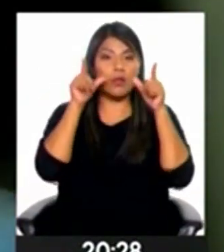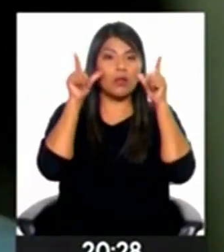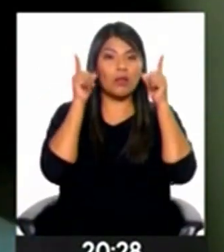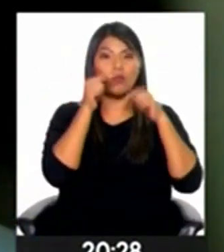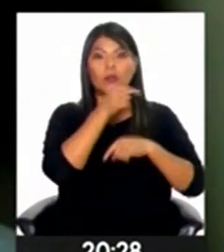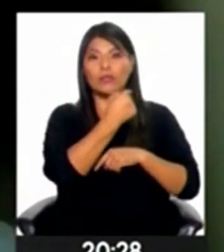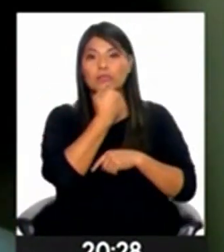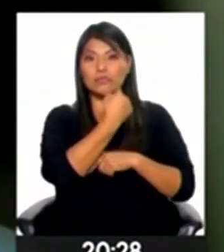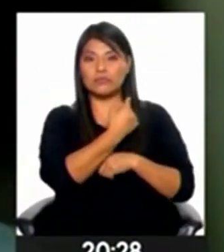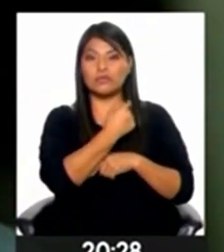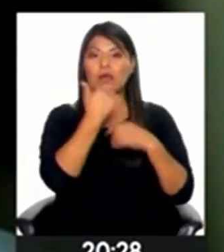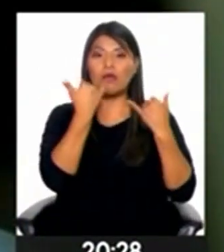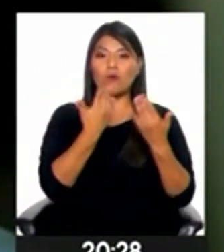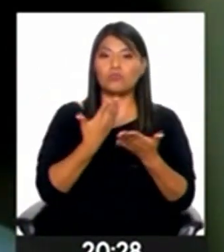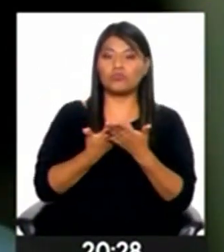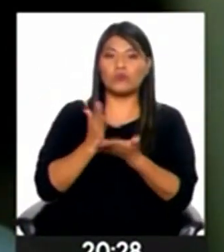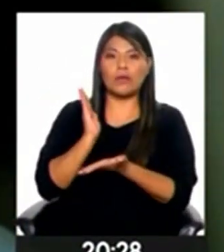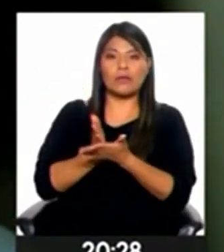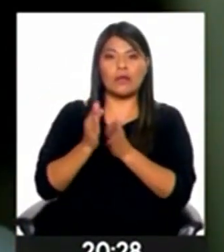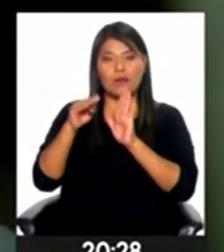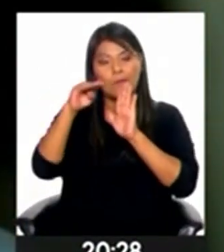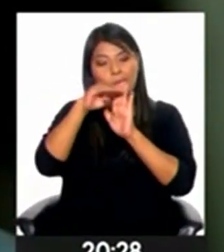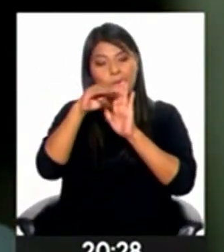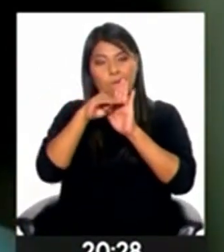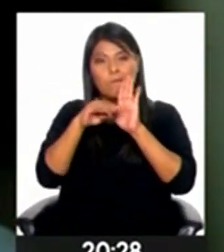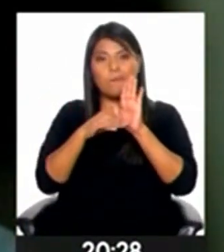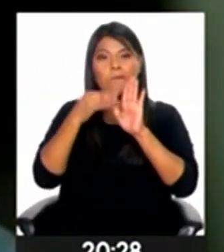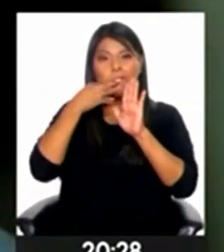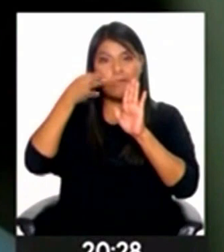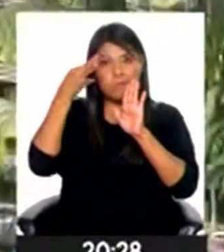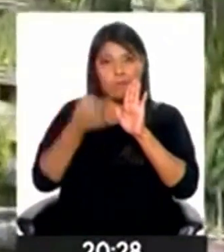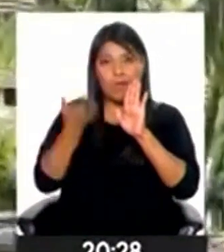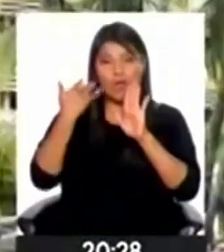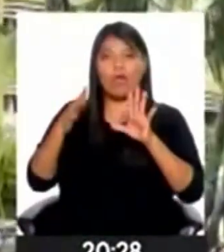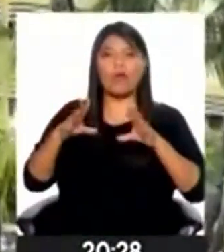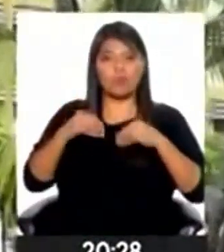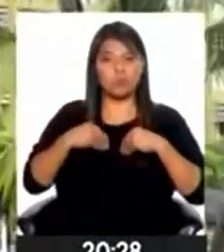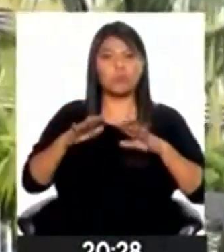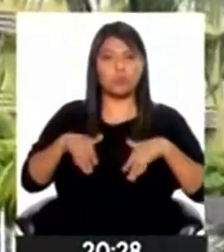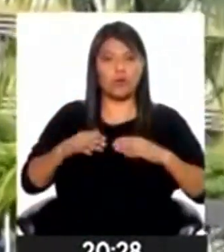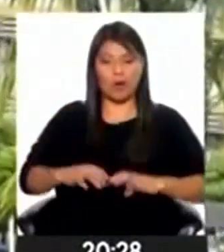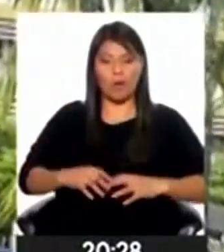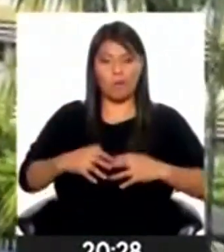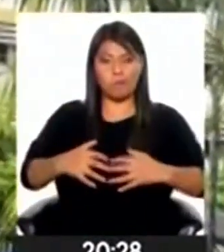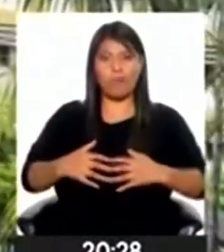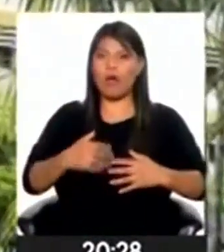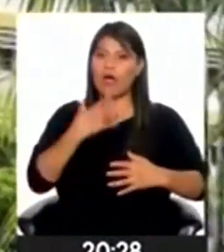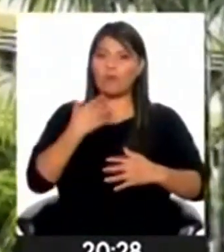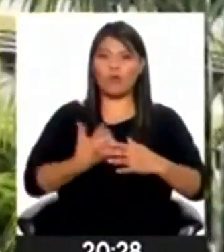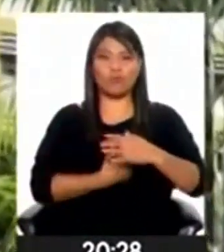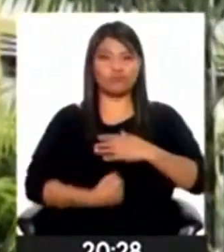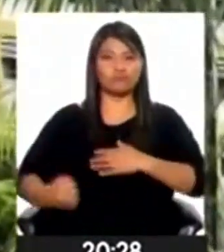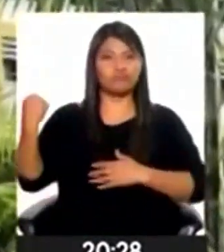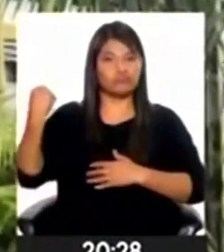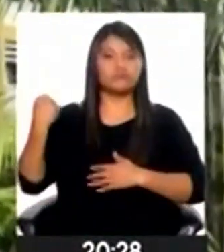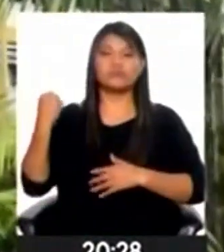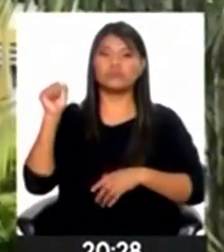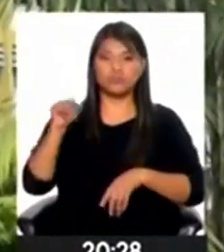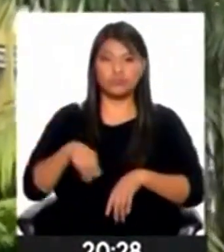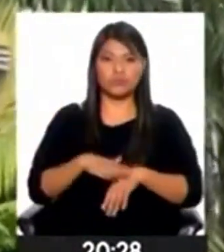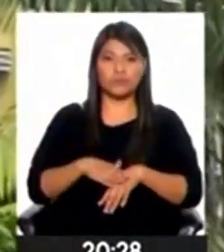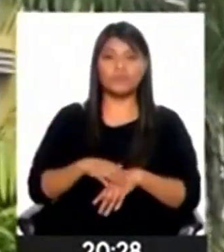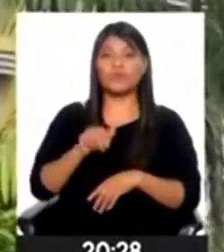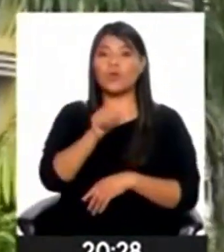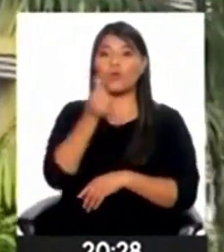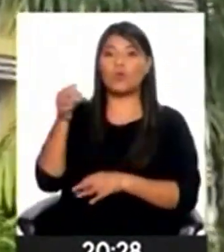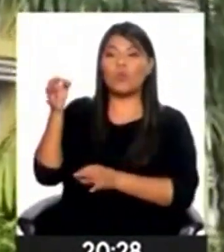y que se aplique la guía de acceso al aborto terapéutico. Otro tema que ha causado indignación en este caso es que